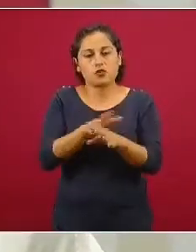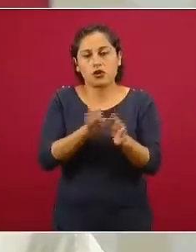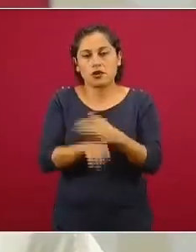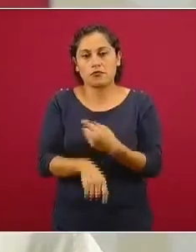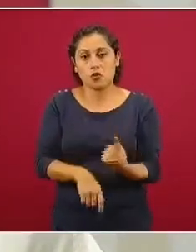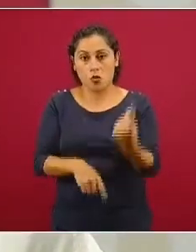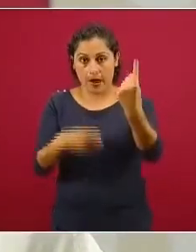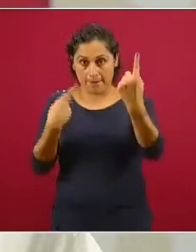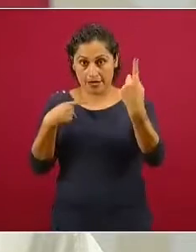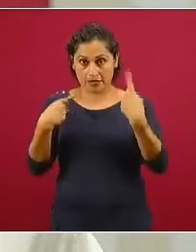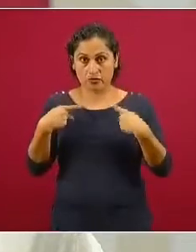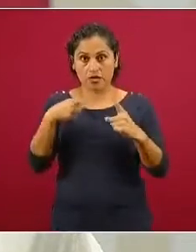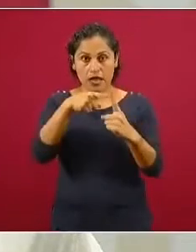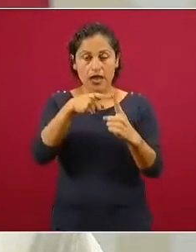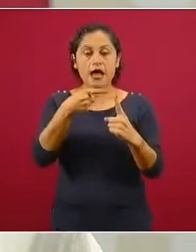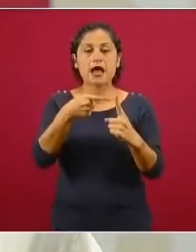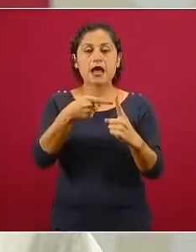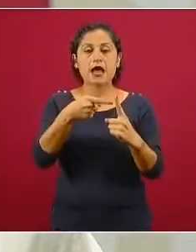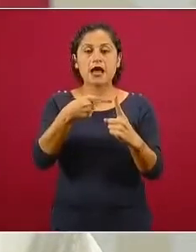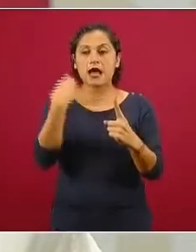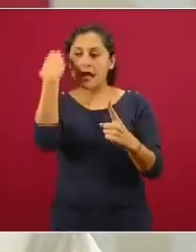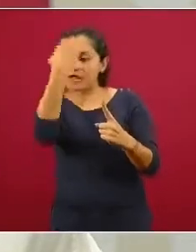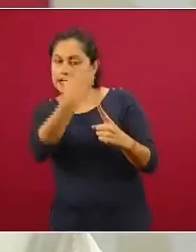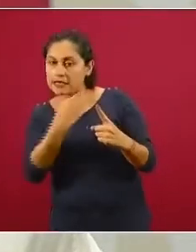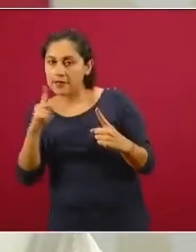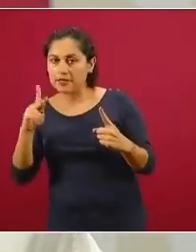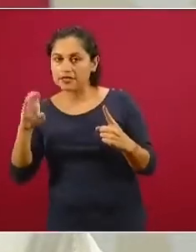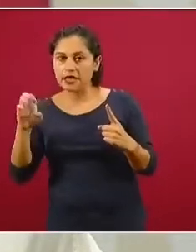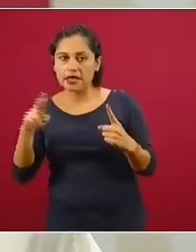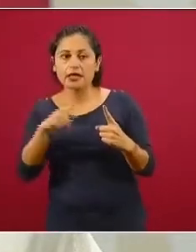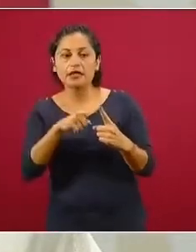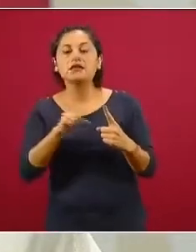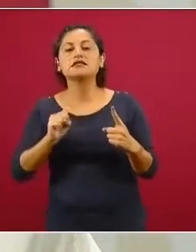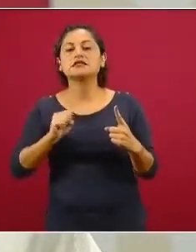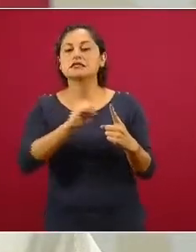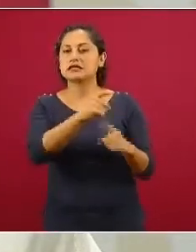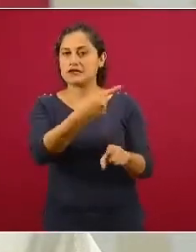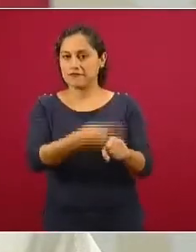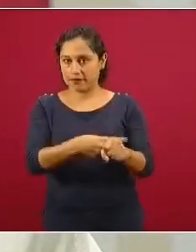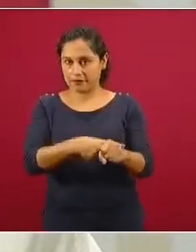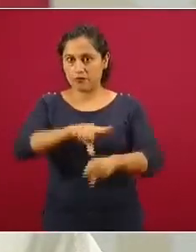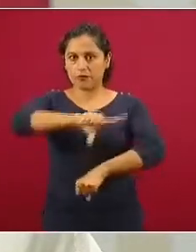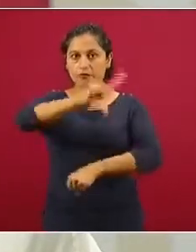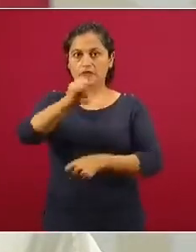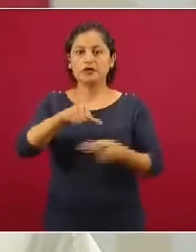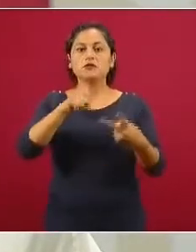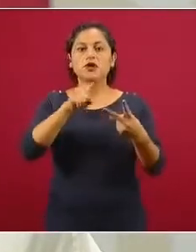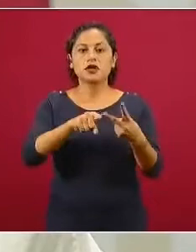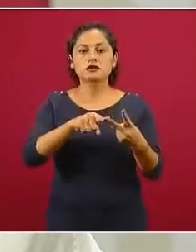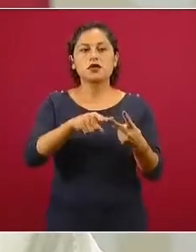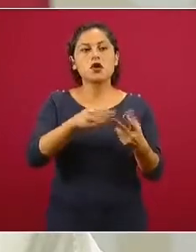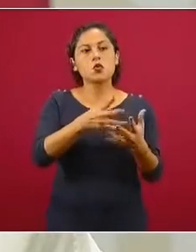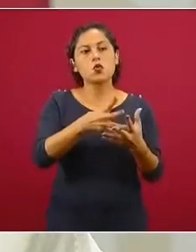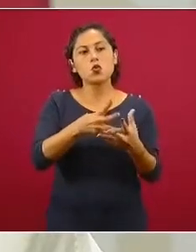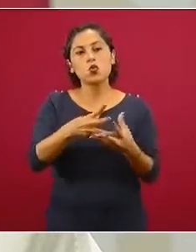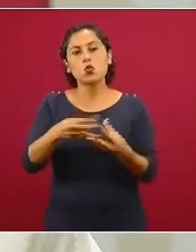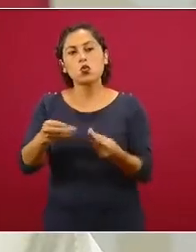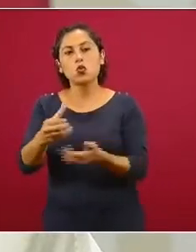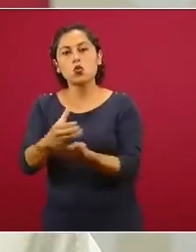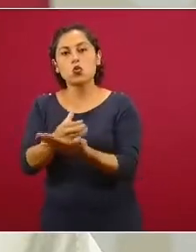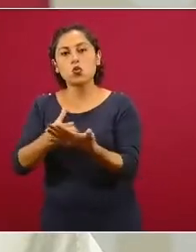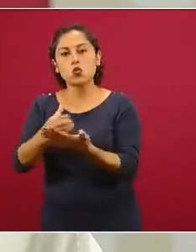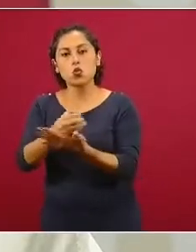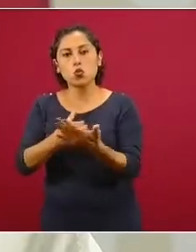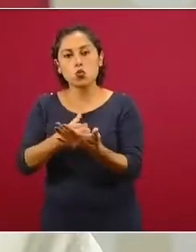tenga una prueba de PCR positiva. La segunda, demostrar que hay una recuperación y una prueba